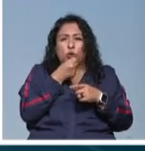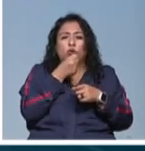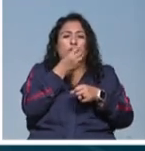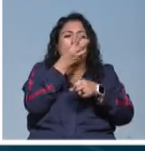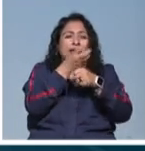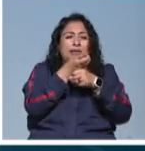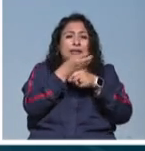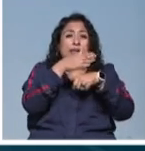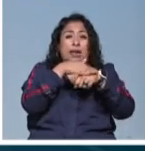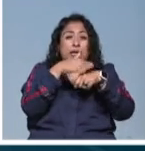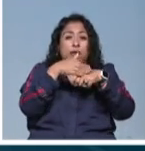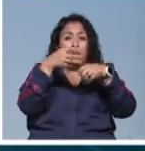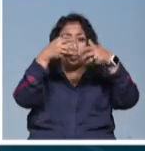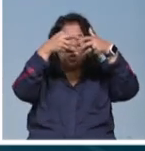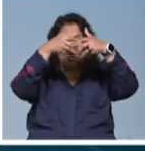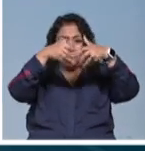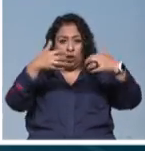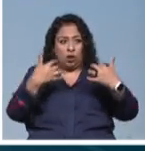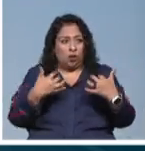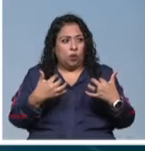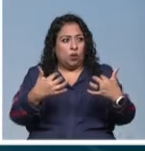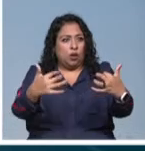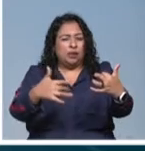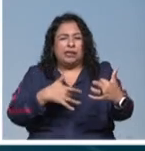el telón y sientas el golpe del público así,